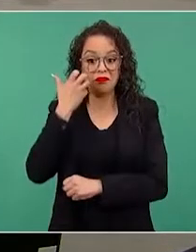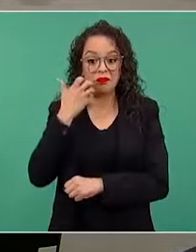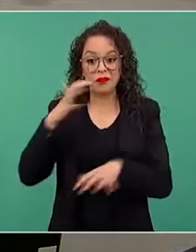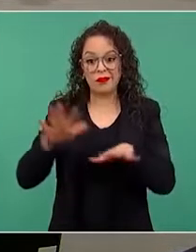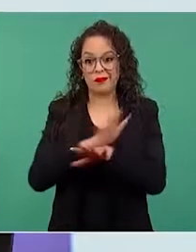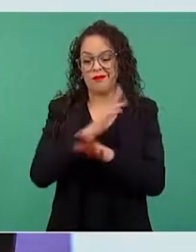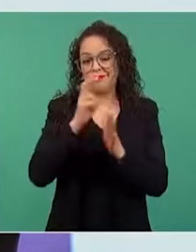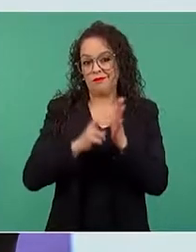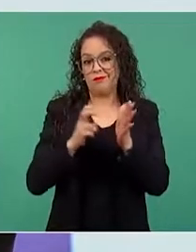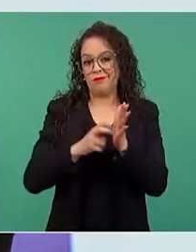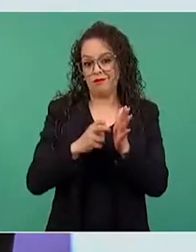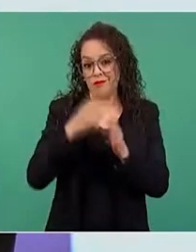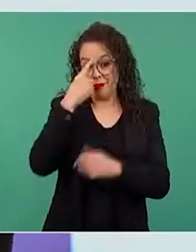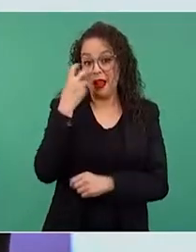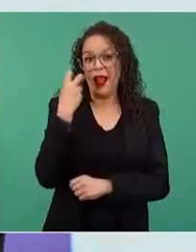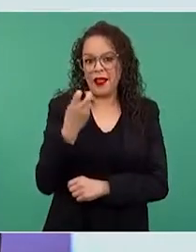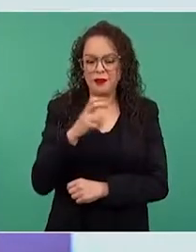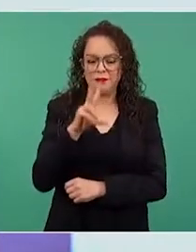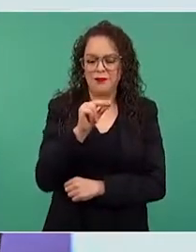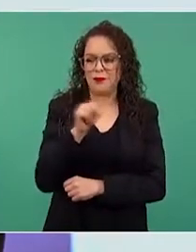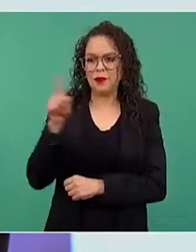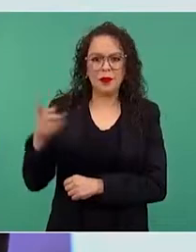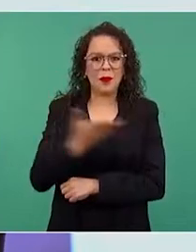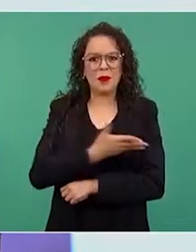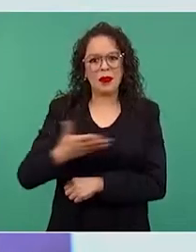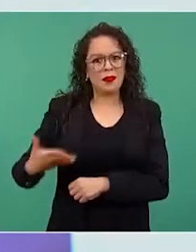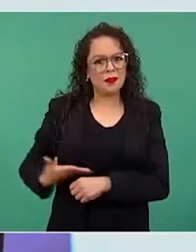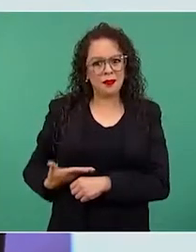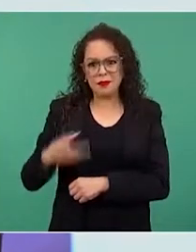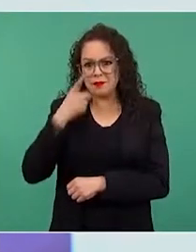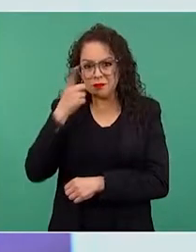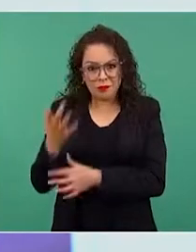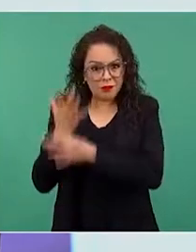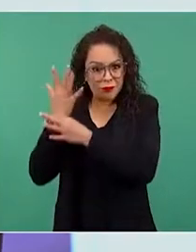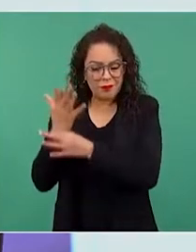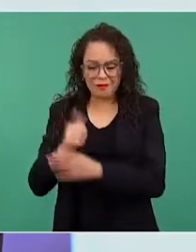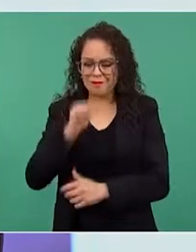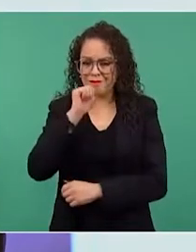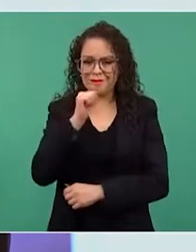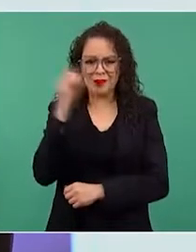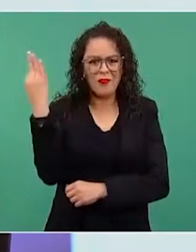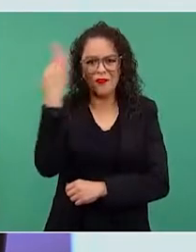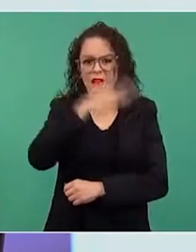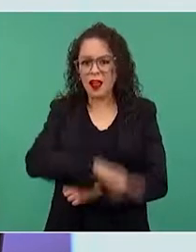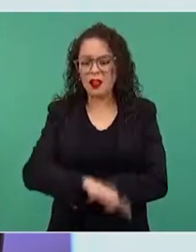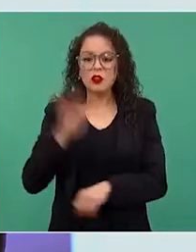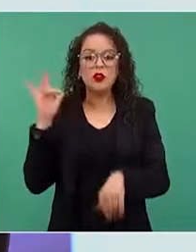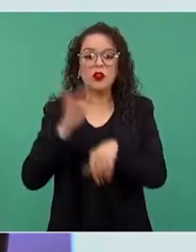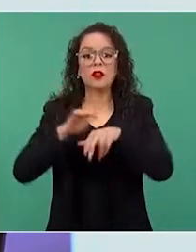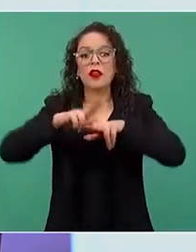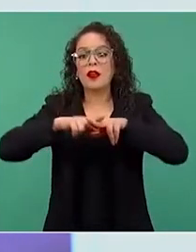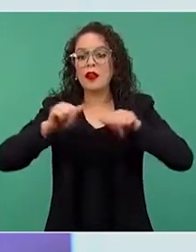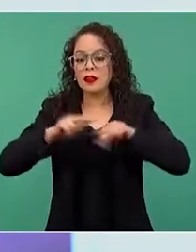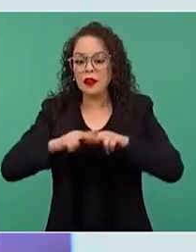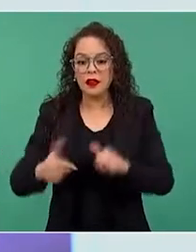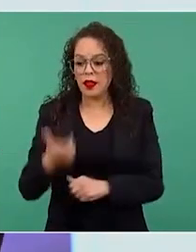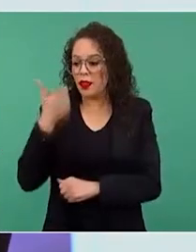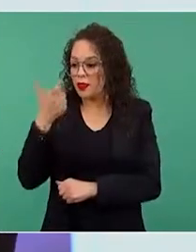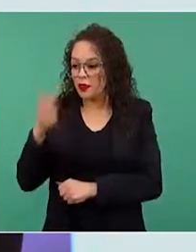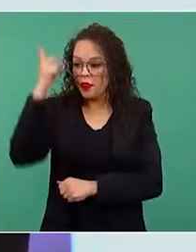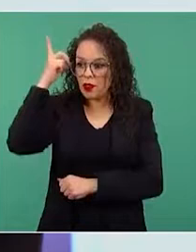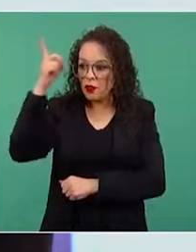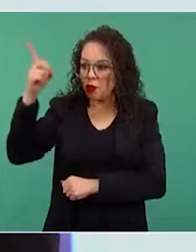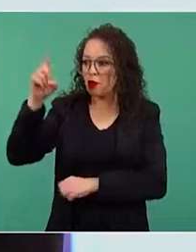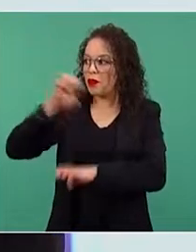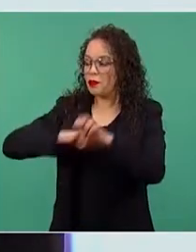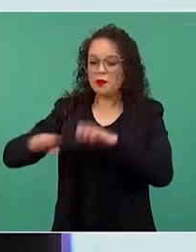insistido el presidente, esto es falso. No se va a tocar ninguna propiedad, ni los ingresos, ni se tomará el control de